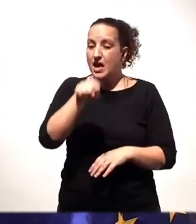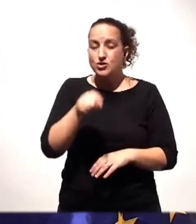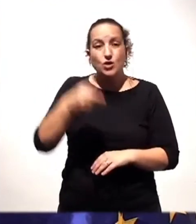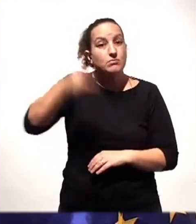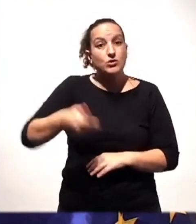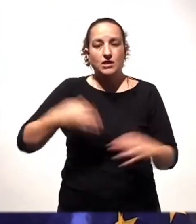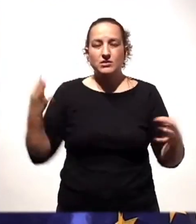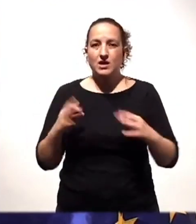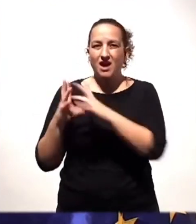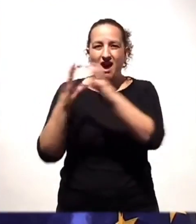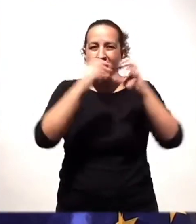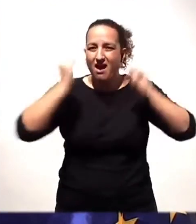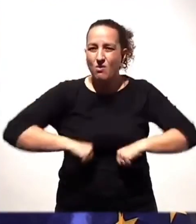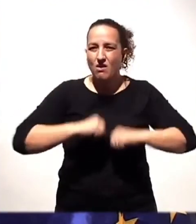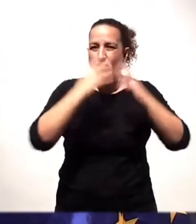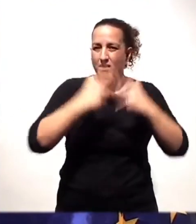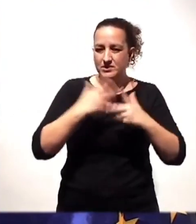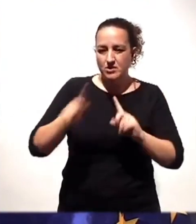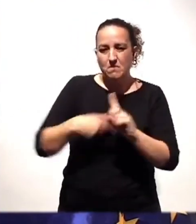fundamental el consenso con las administraciones y también con la sociedad civil. por el video. Gracias.